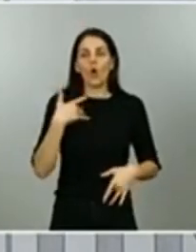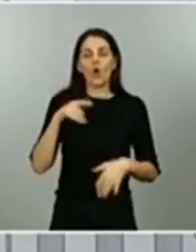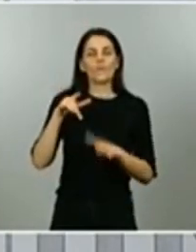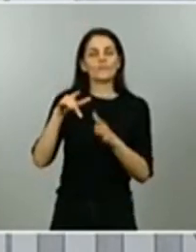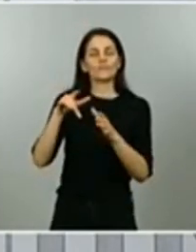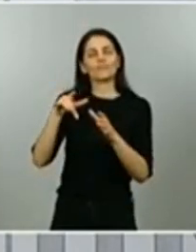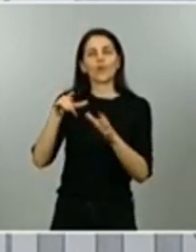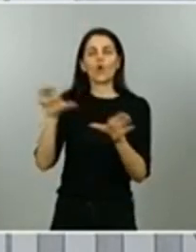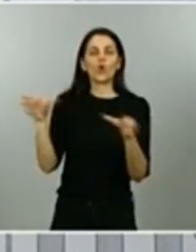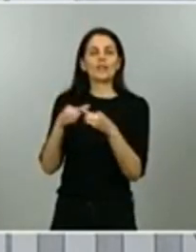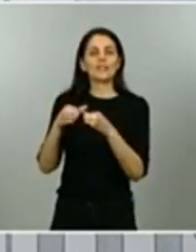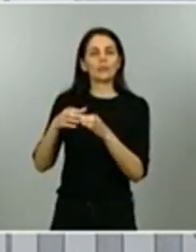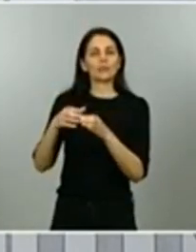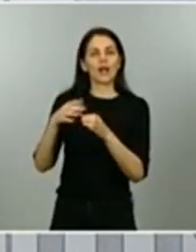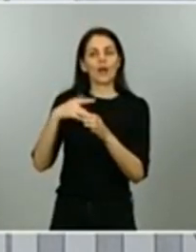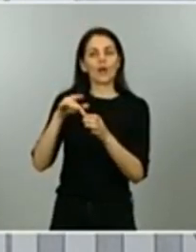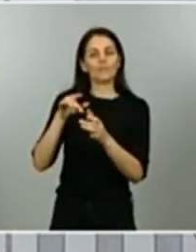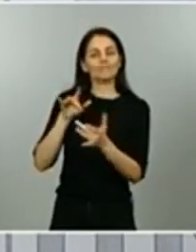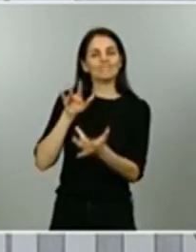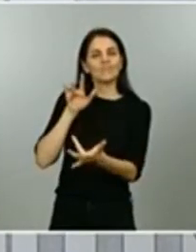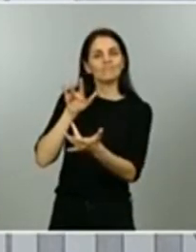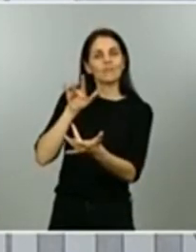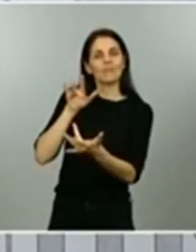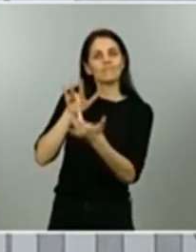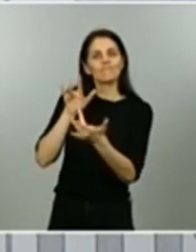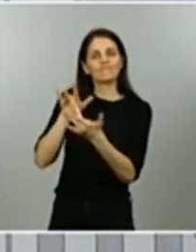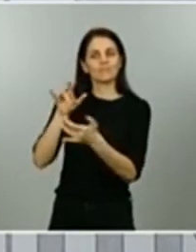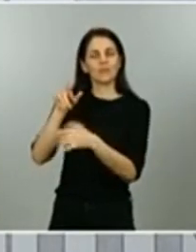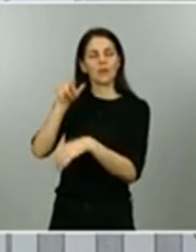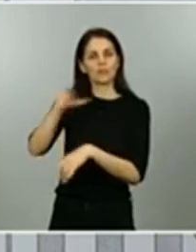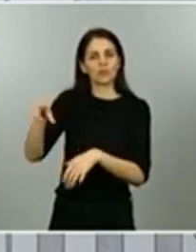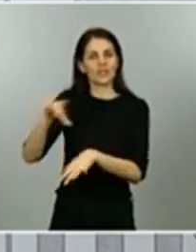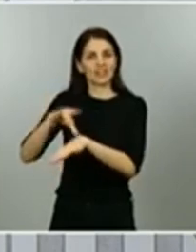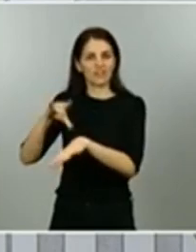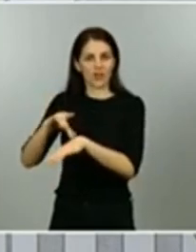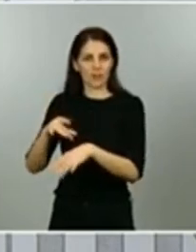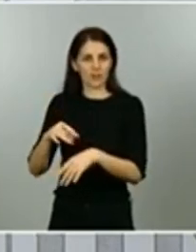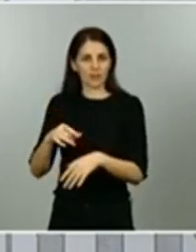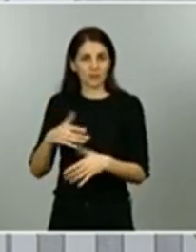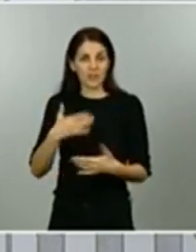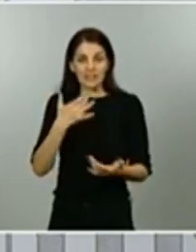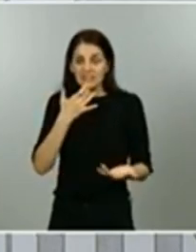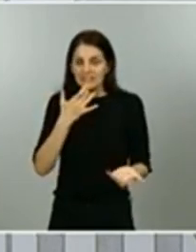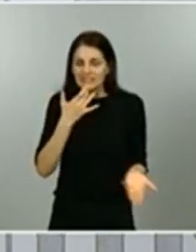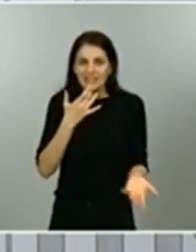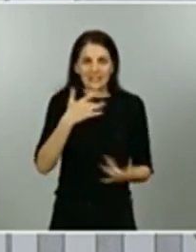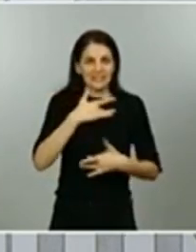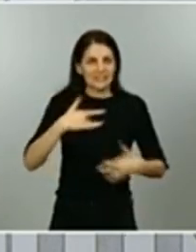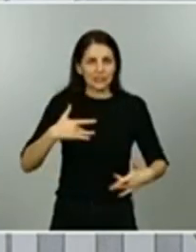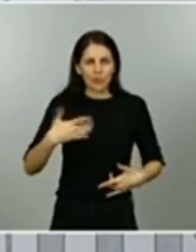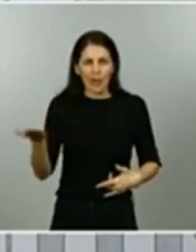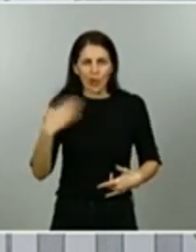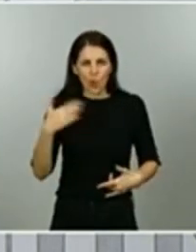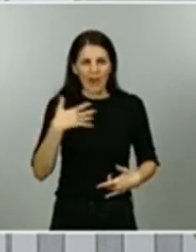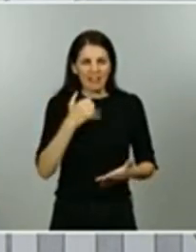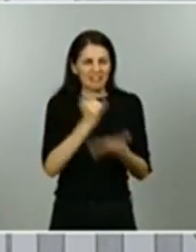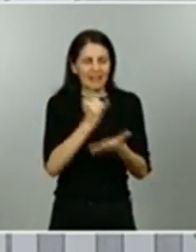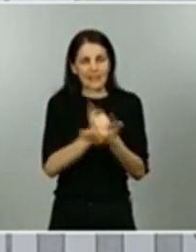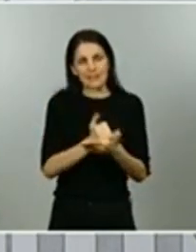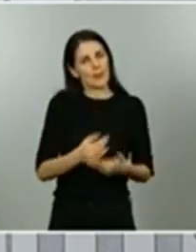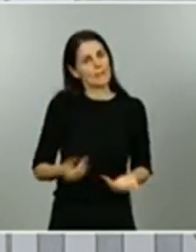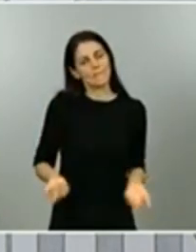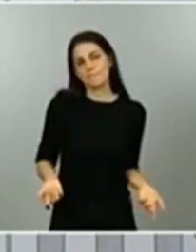hay que hacer test indiscriminados a personas que no presentan la sintomatología posiblemente por formar parte de un determinado